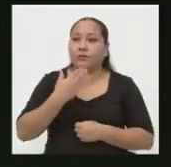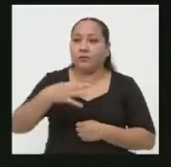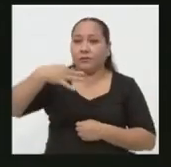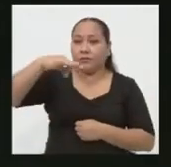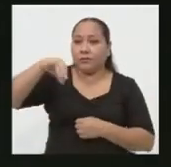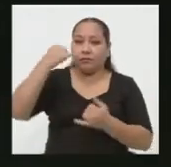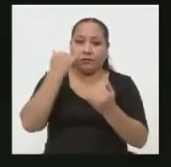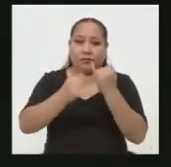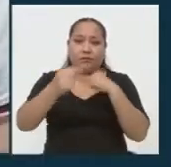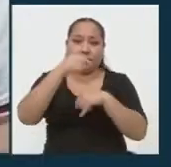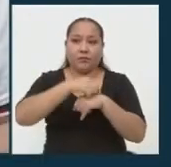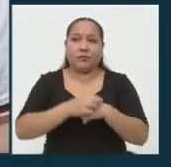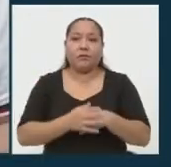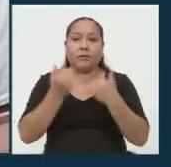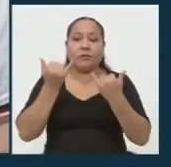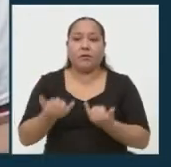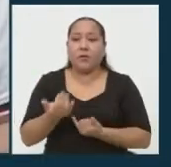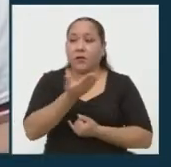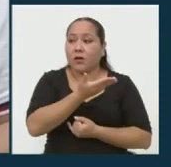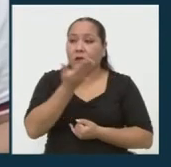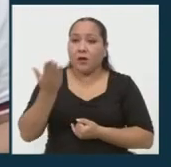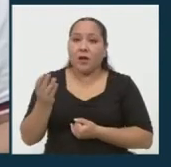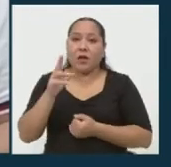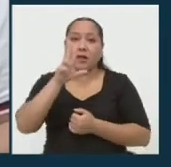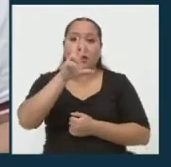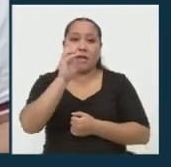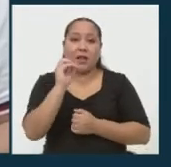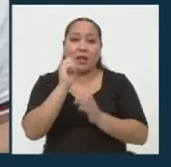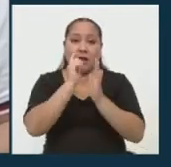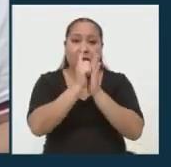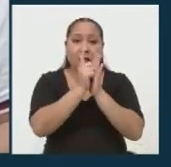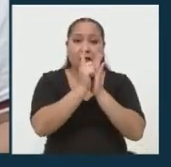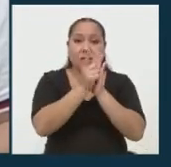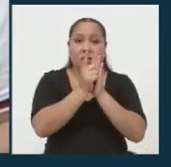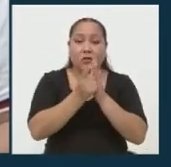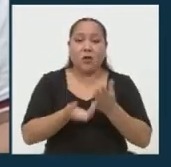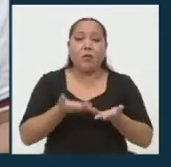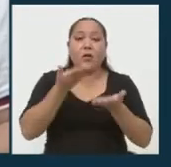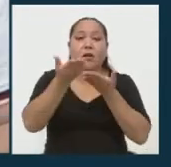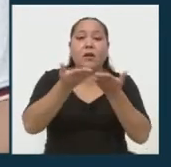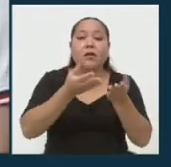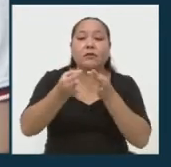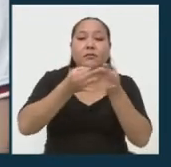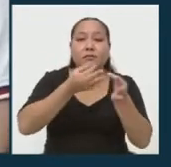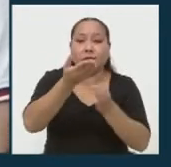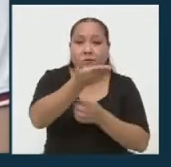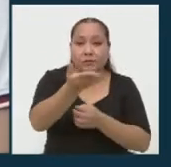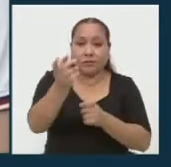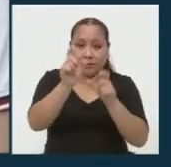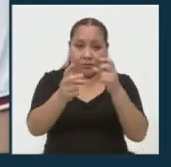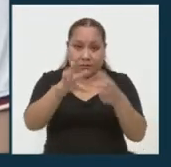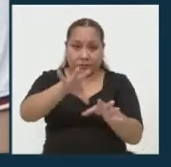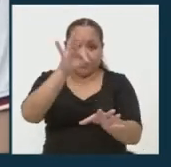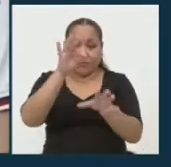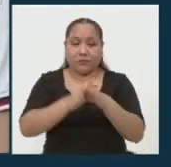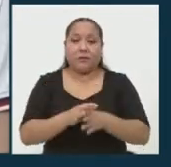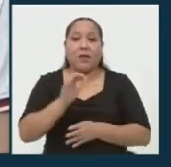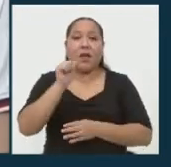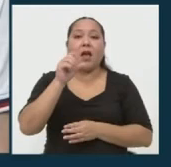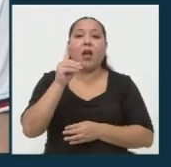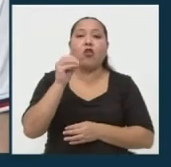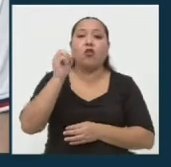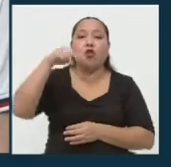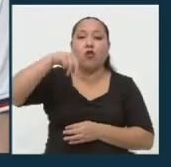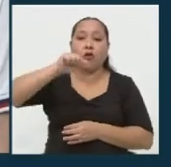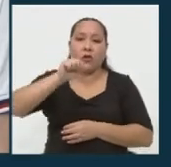sonado, su tiempo ha culminado. Ahora los candidatos tendrán 30 segundos para dirigirse a sus electores. Candidato Adonay Guerrero